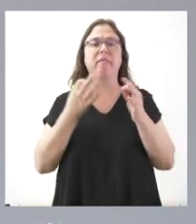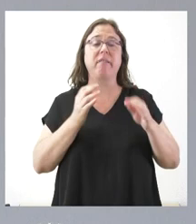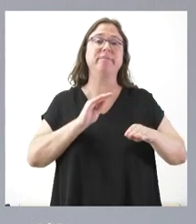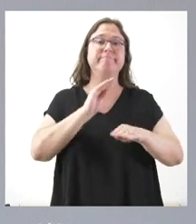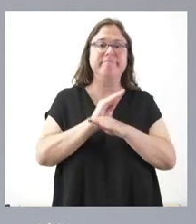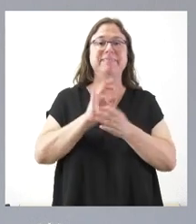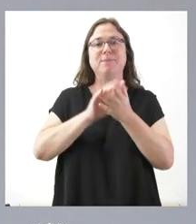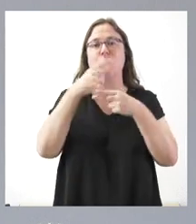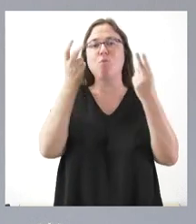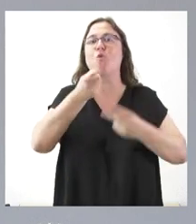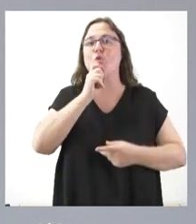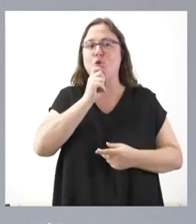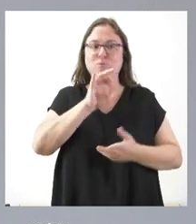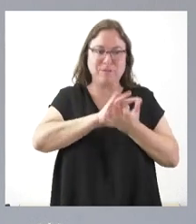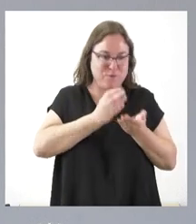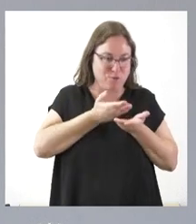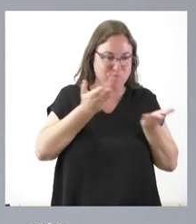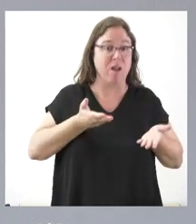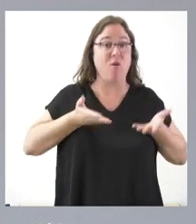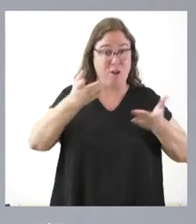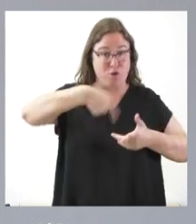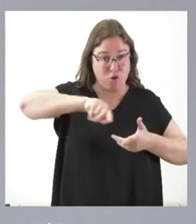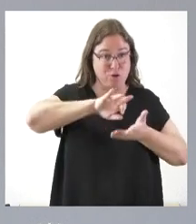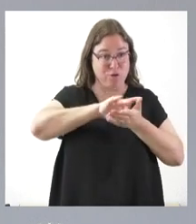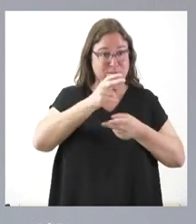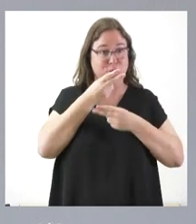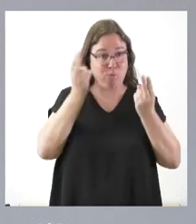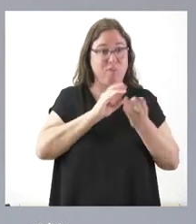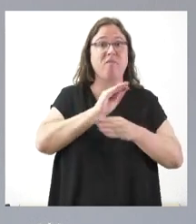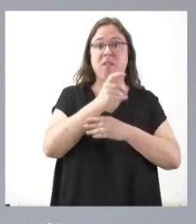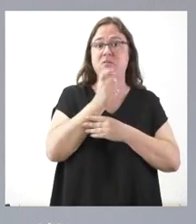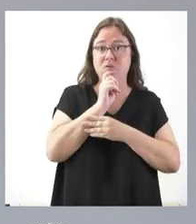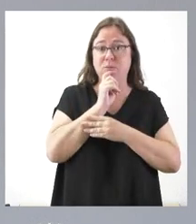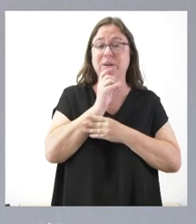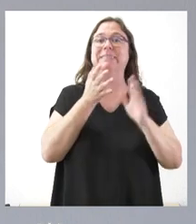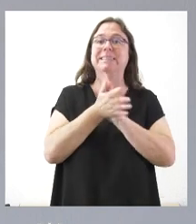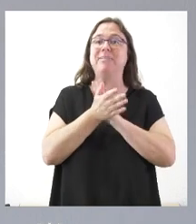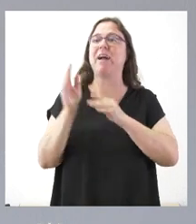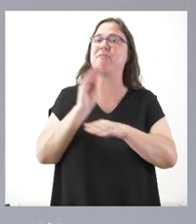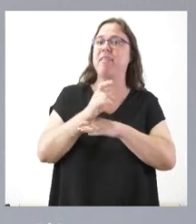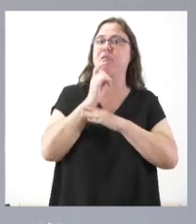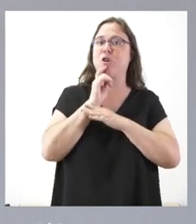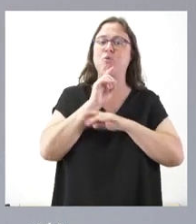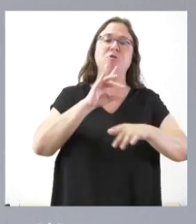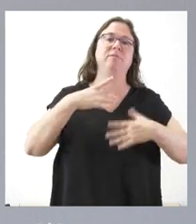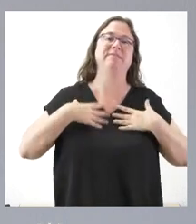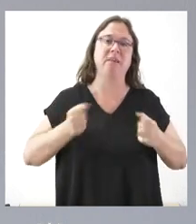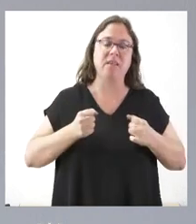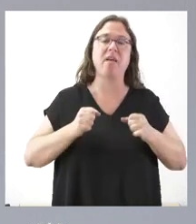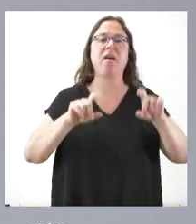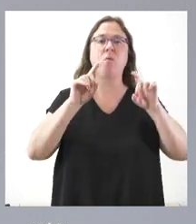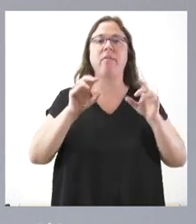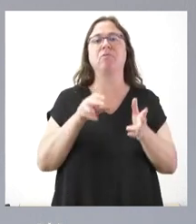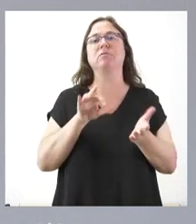los servicios públicos que prestamos las comunidades autónomas. En definitiva, de cómo se financia la sanidad, la educación y los servicios sociales.